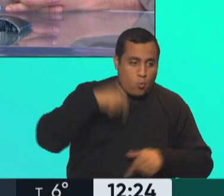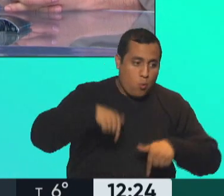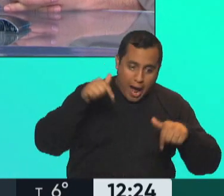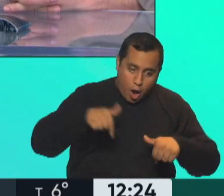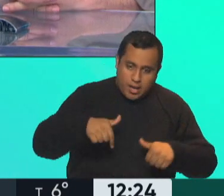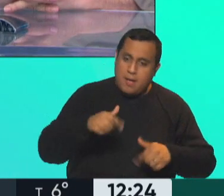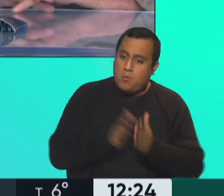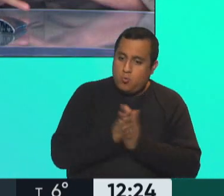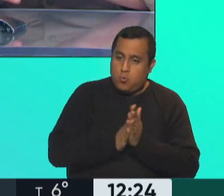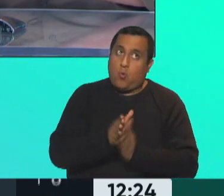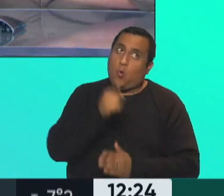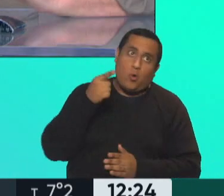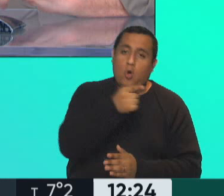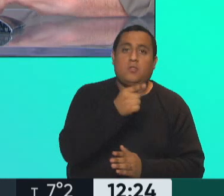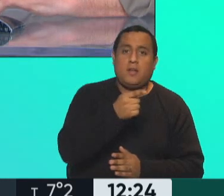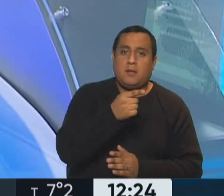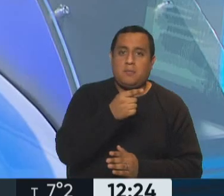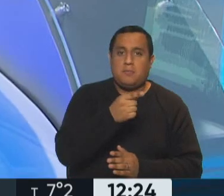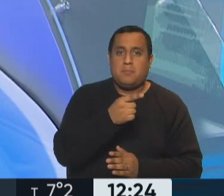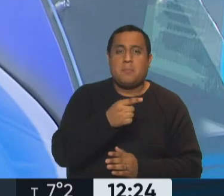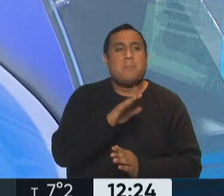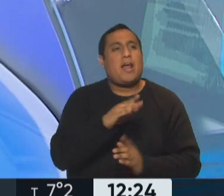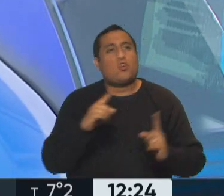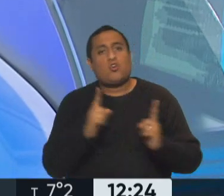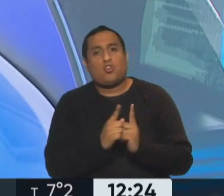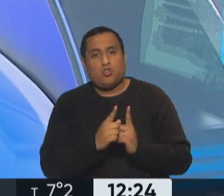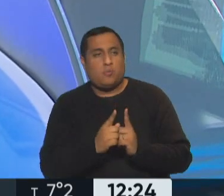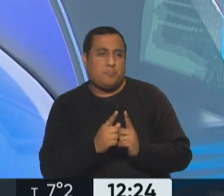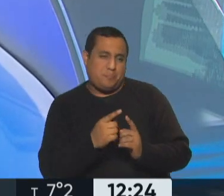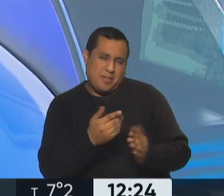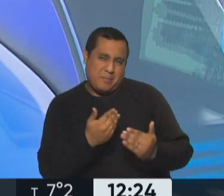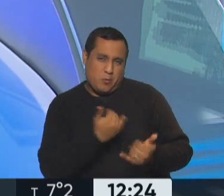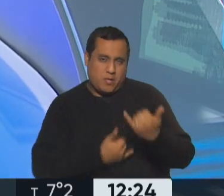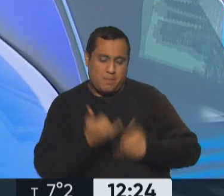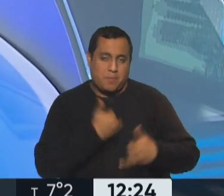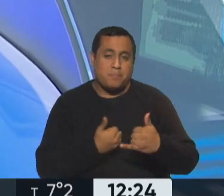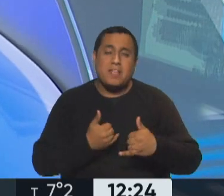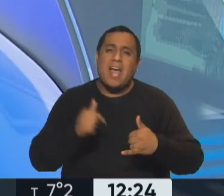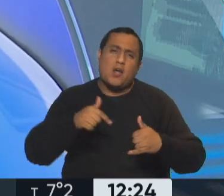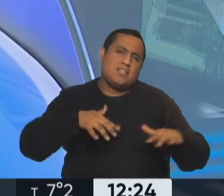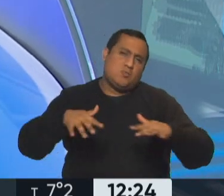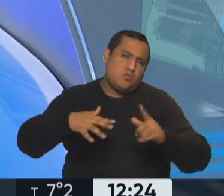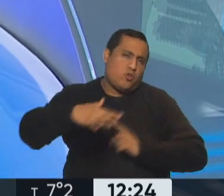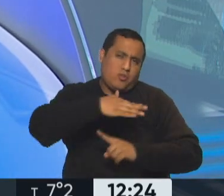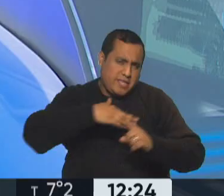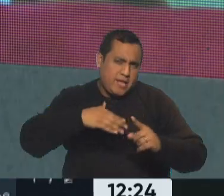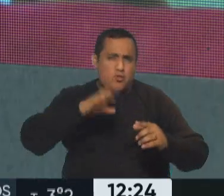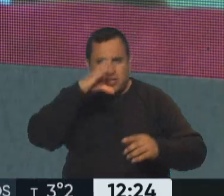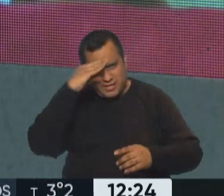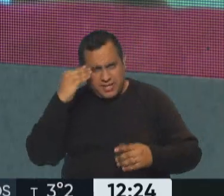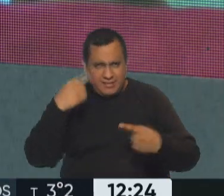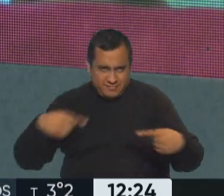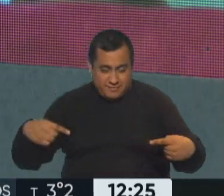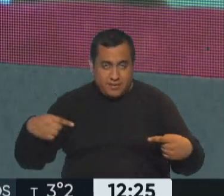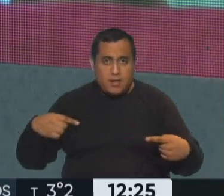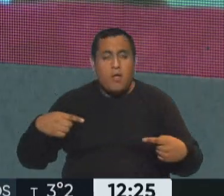atacar e ir por todo. Pedro, ¿crees que haber, digo, que todo este escenario que se generó en torno a la vicepresidenta y a Cristina Fernández de Kirchner puede